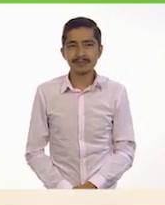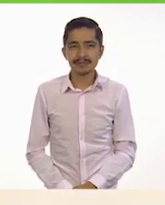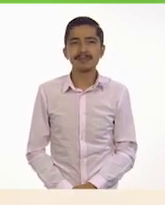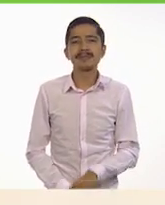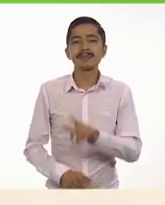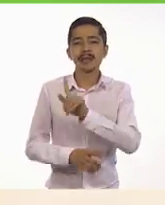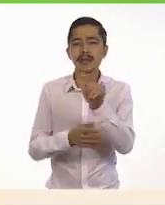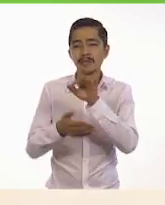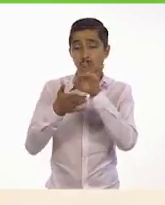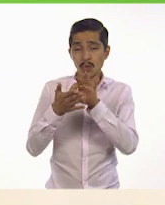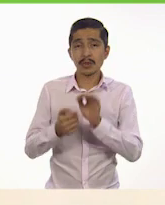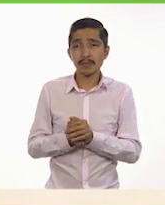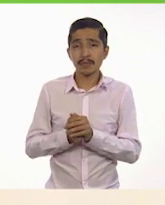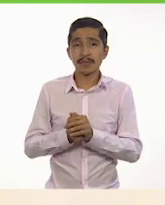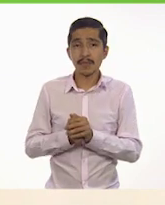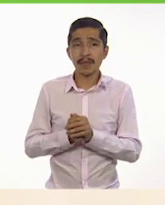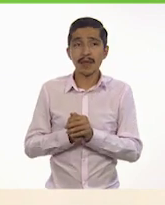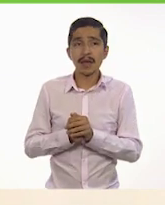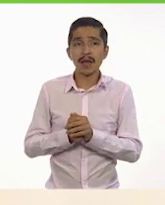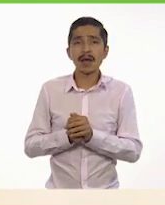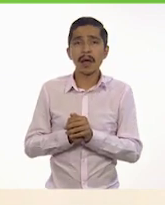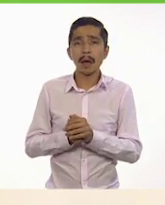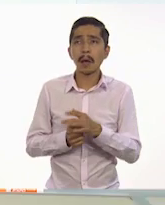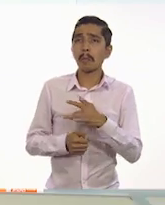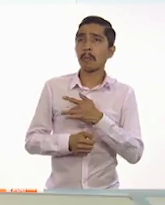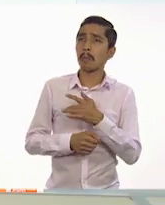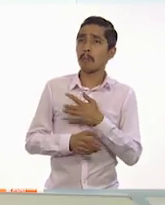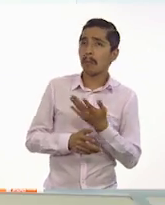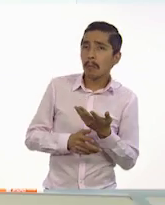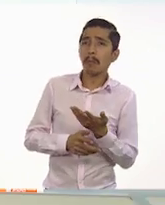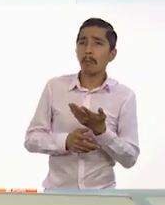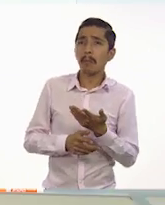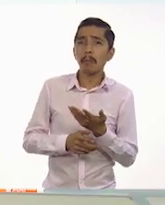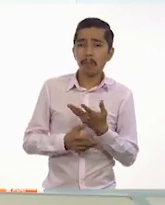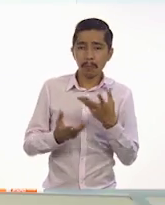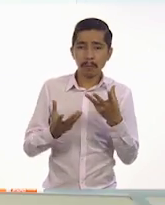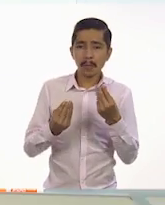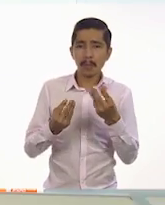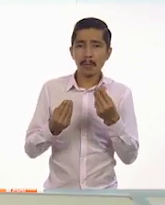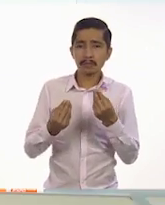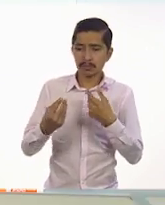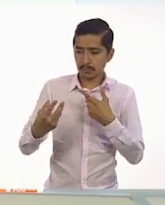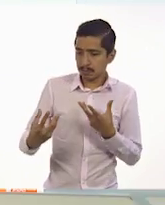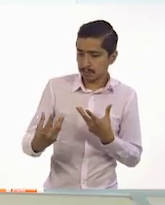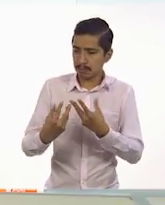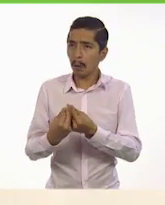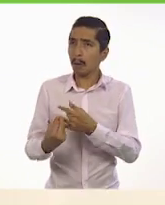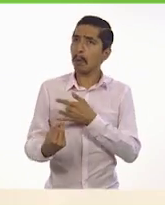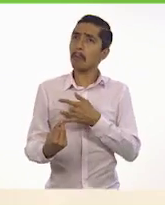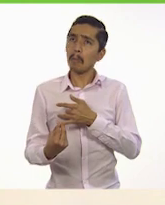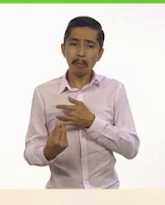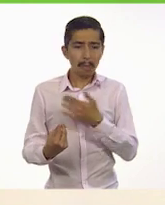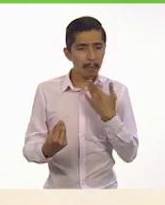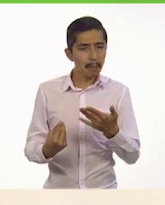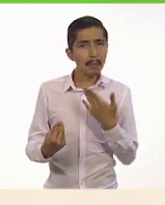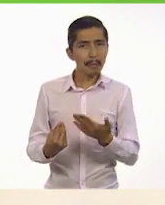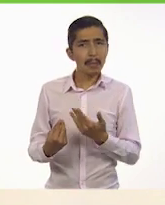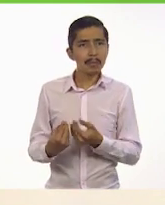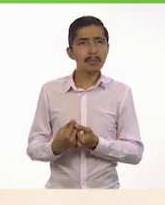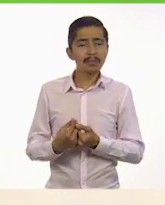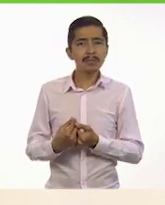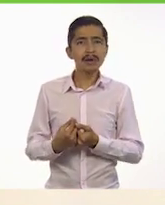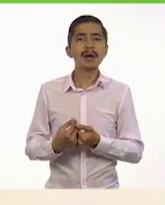seguido. Ajá. Me agrada mucho tu compañía. Me agrada mucho. Coma, me